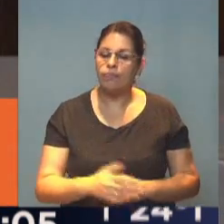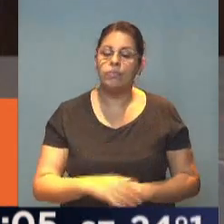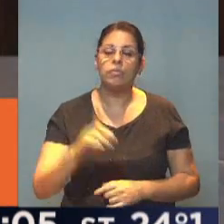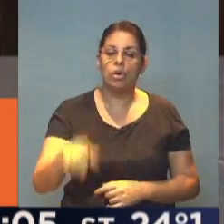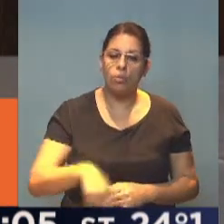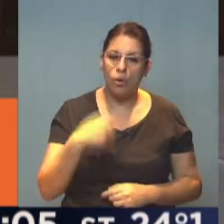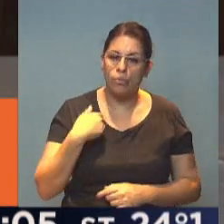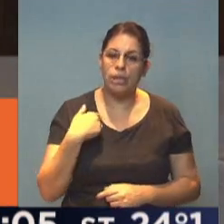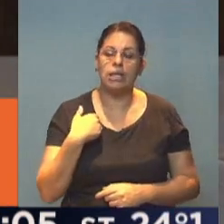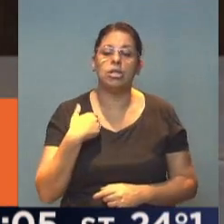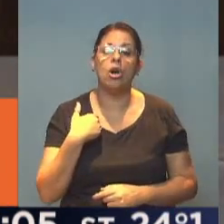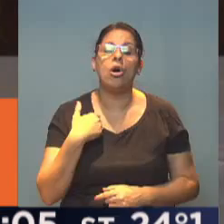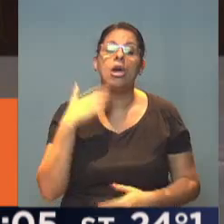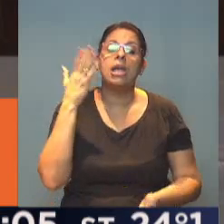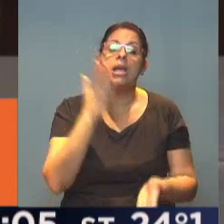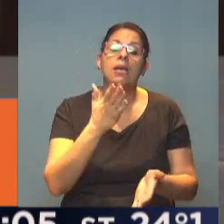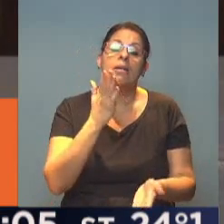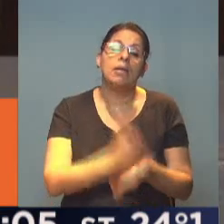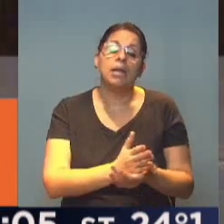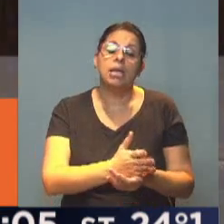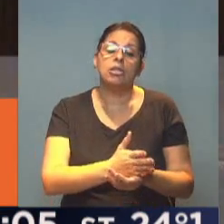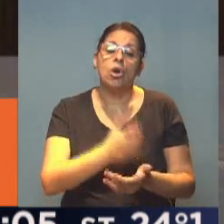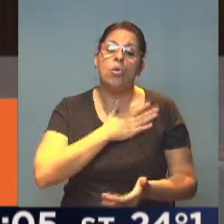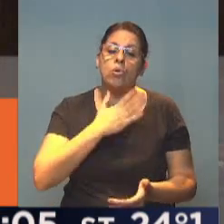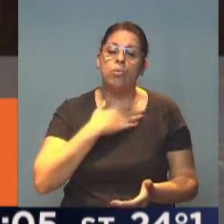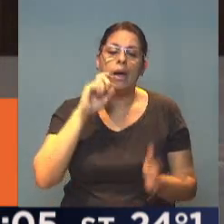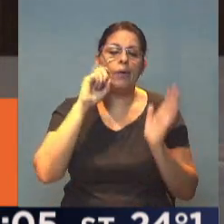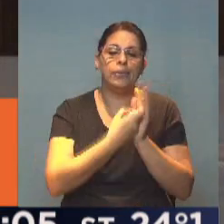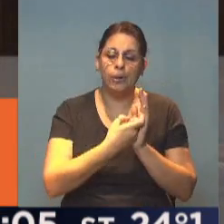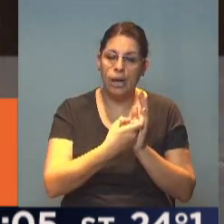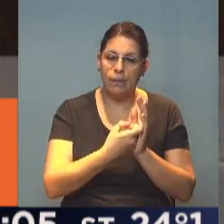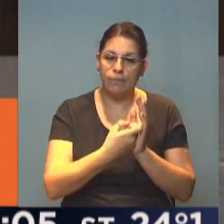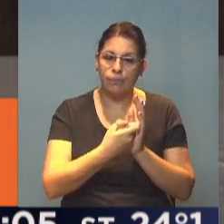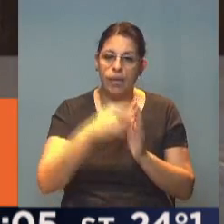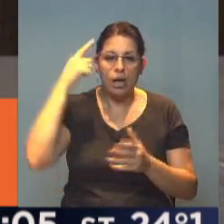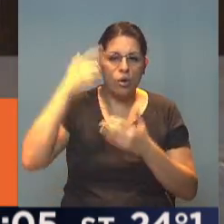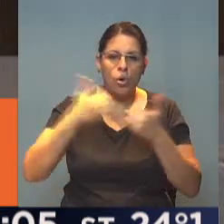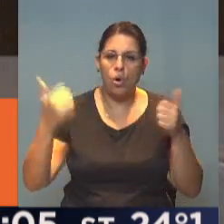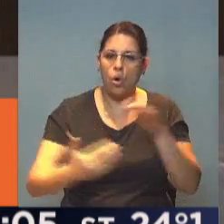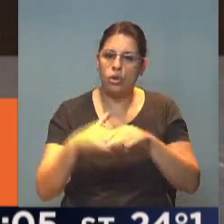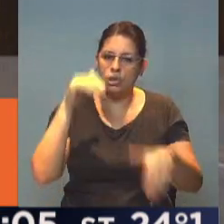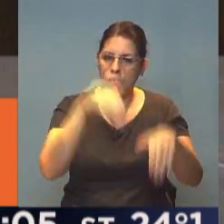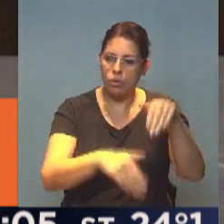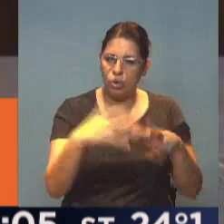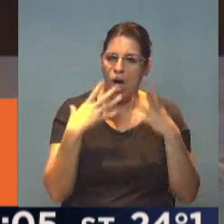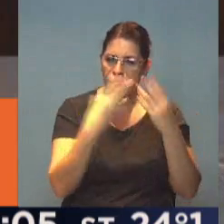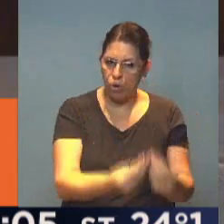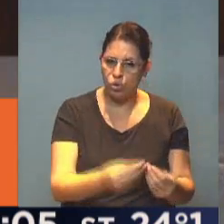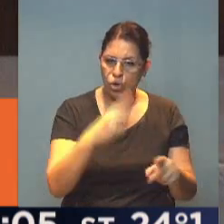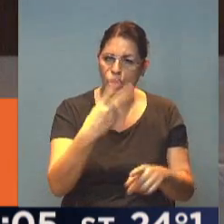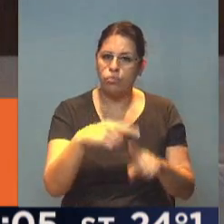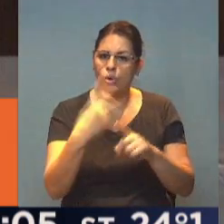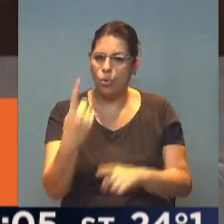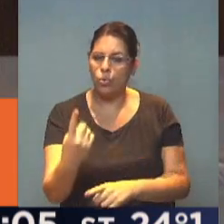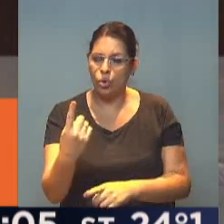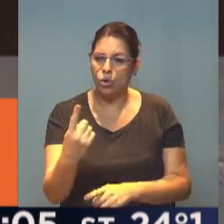que ver con delitos de lesa humanidad, un fallo dividido, por cierto, que sienta precedente. La Corte Suprema votó a favor de la aplicación del 2x1